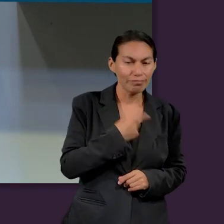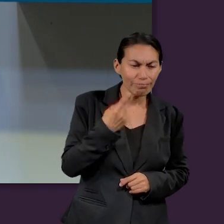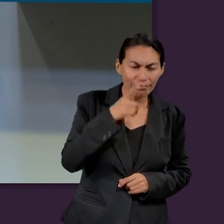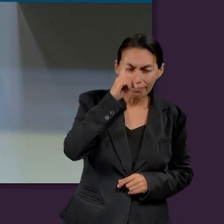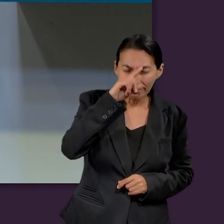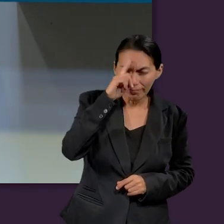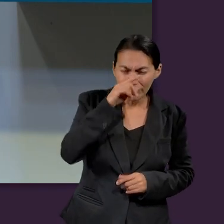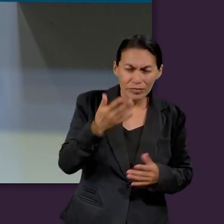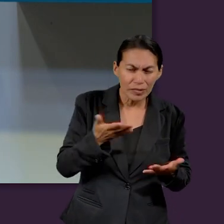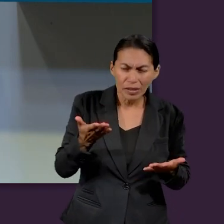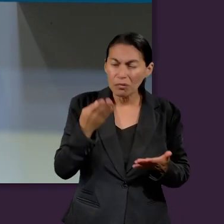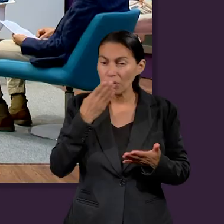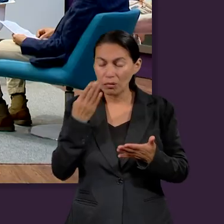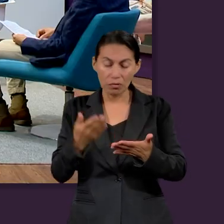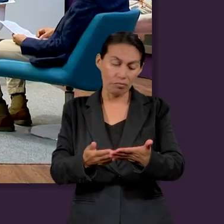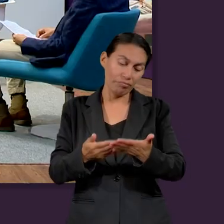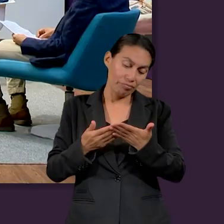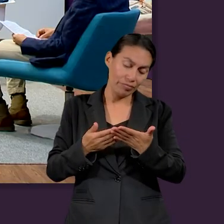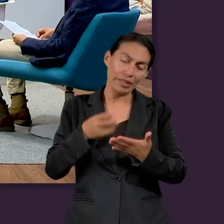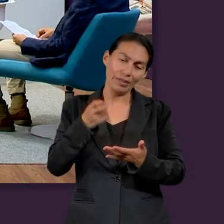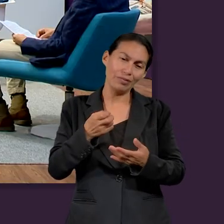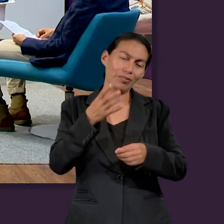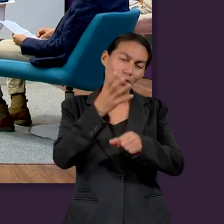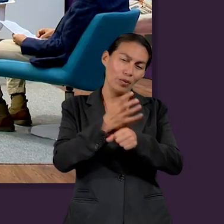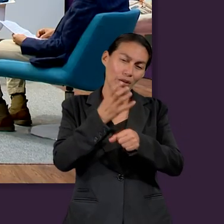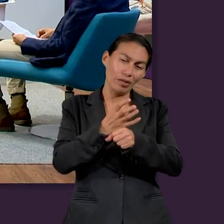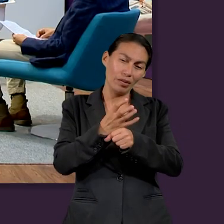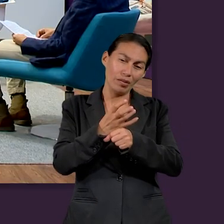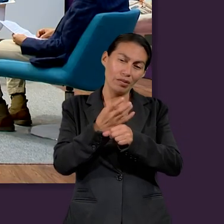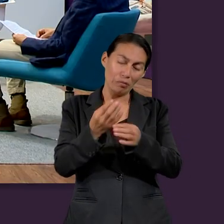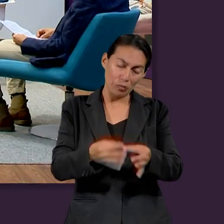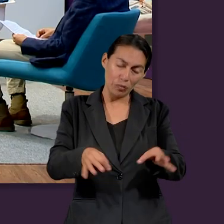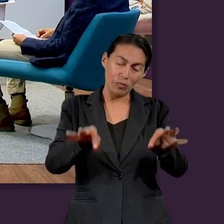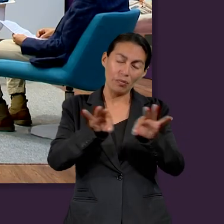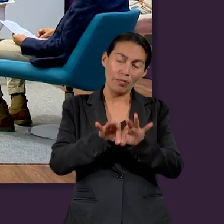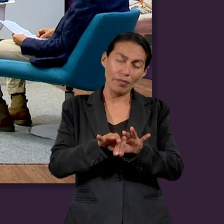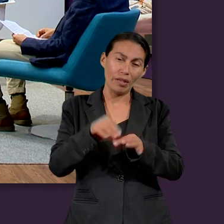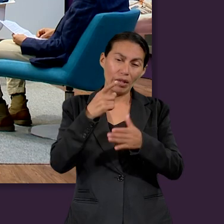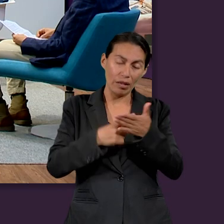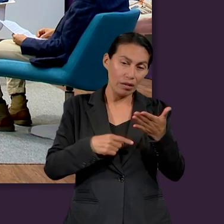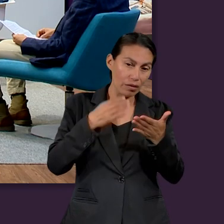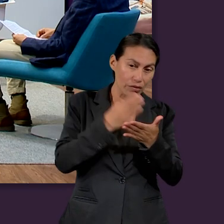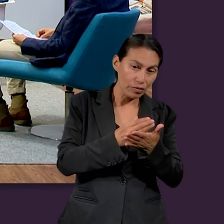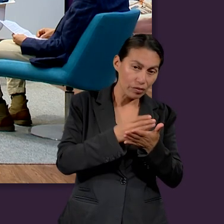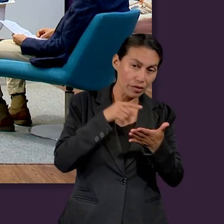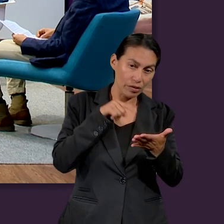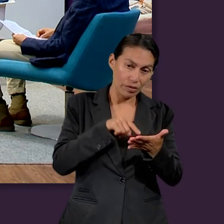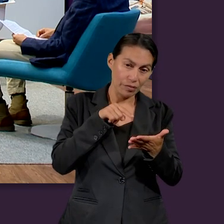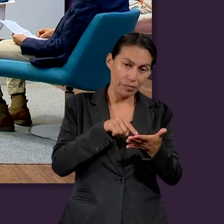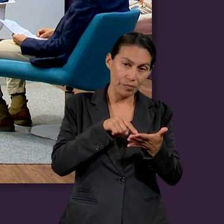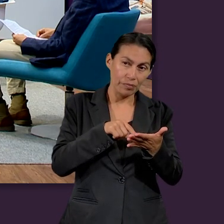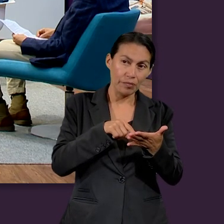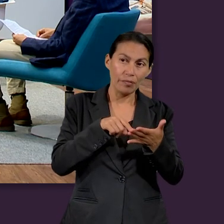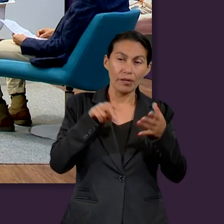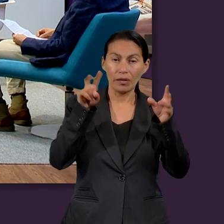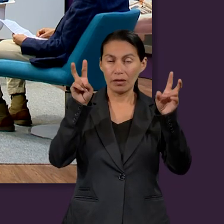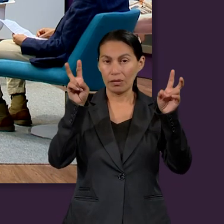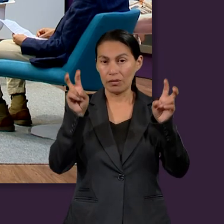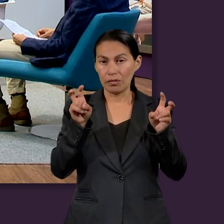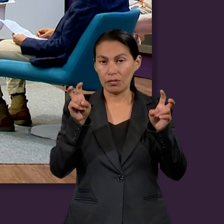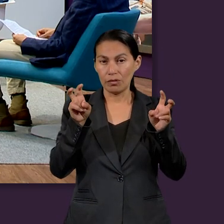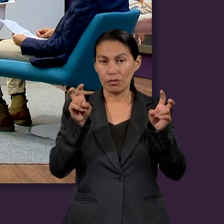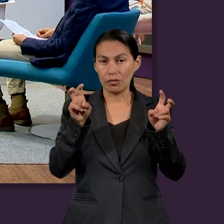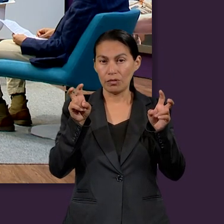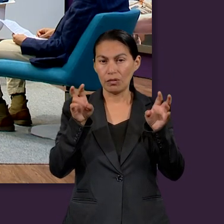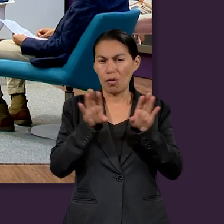es la cuarta fase de esta lección. Por eso, la lección no tenía como título,